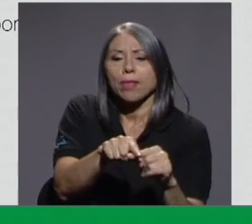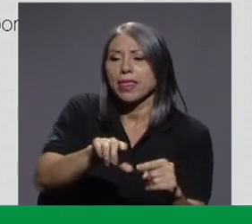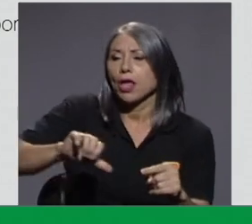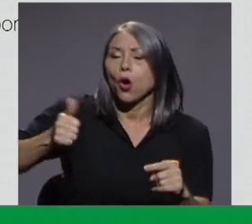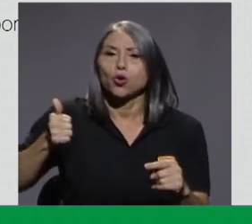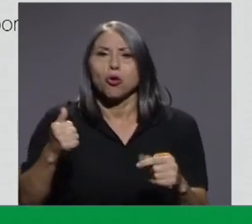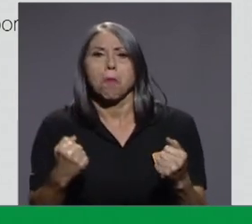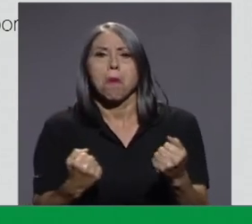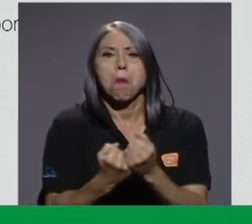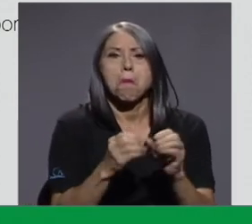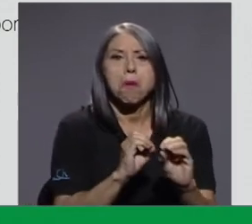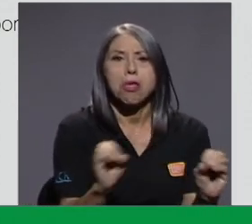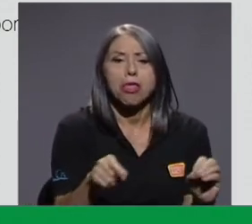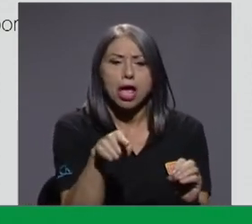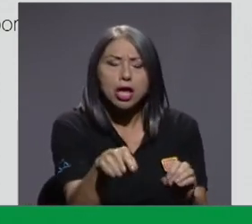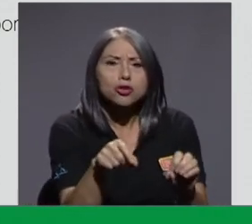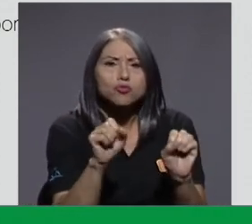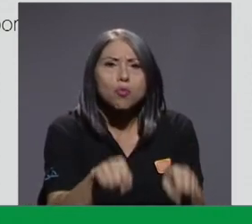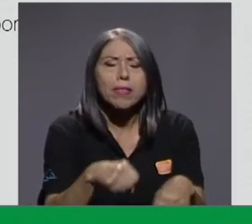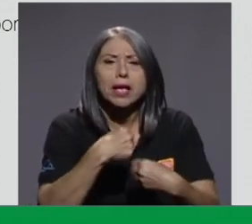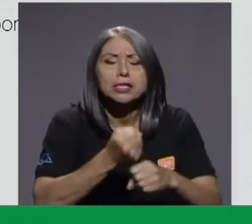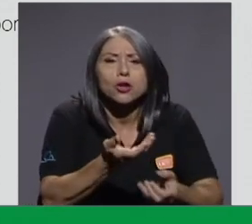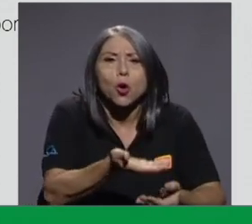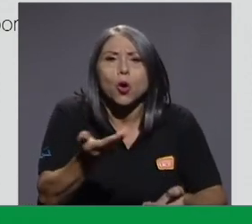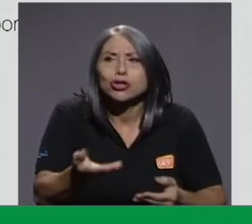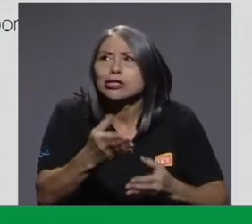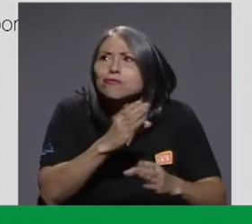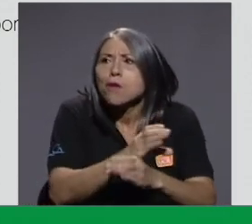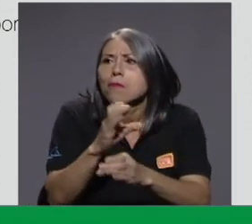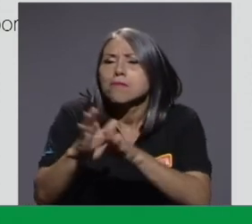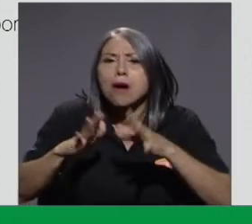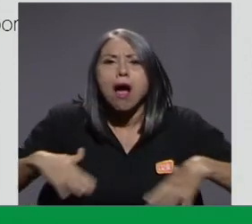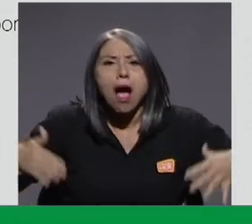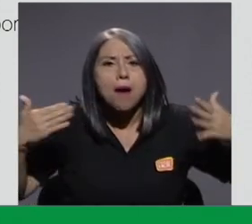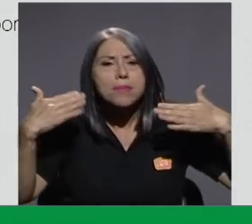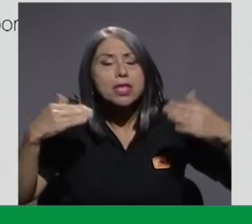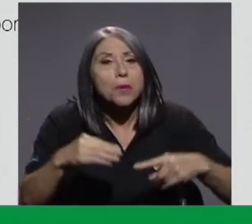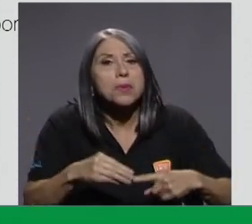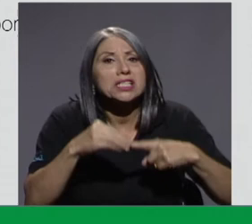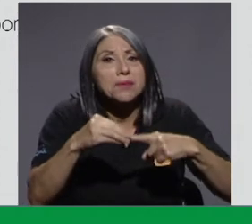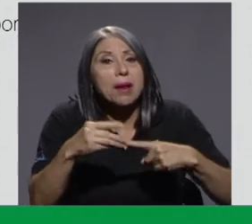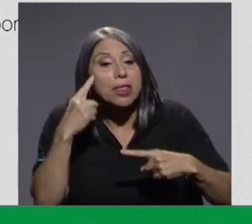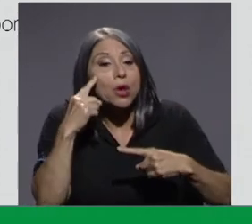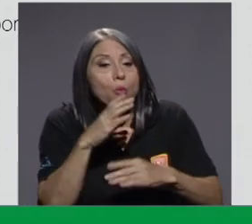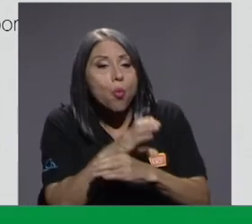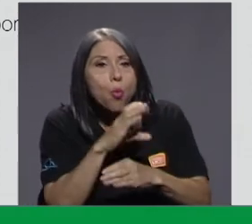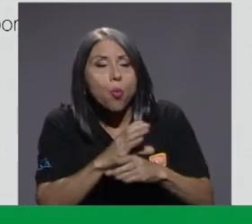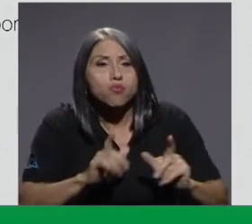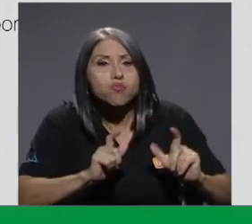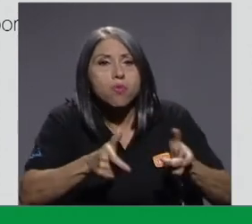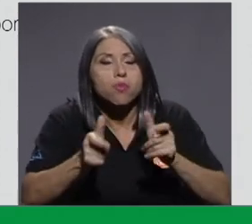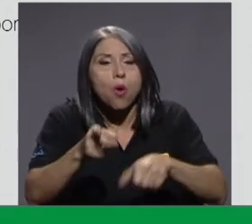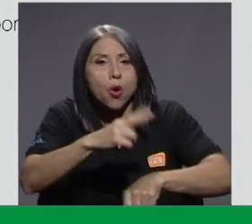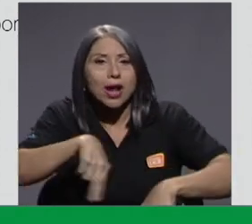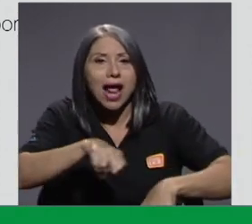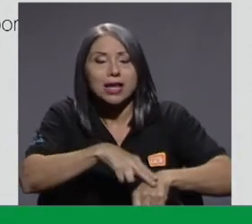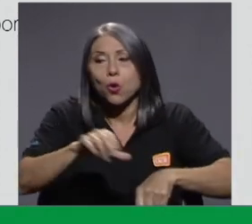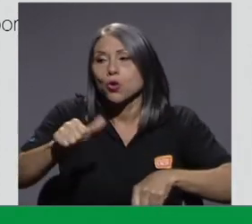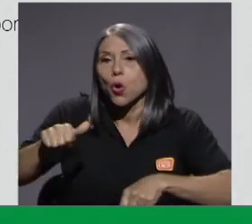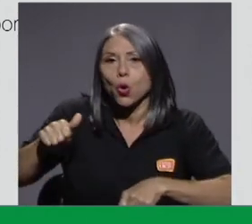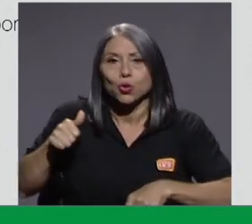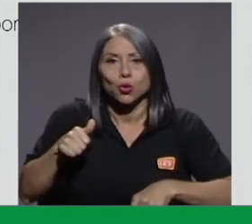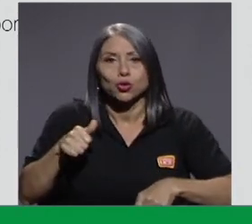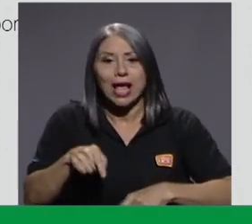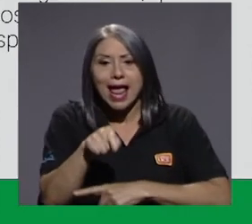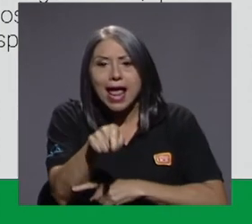gestión de residuos, principalmente orgánicos, pero por supuesto que también los otros, en diferentes modalidades. Entonces, vean que